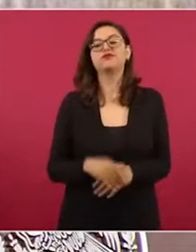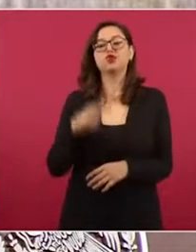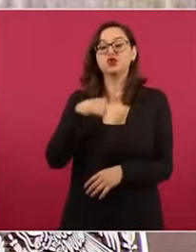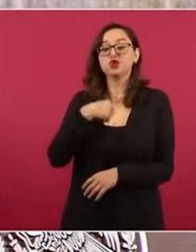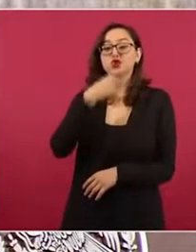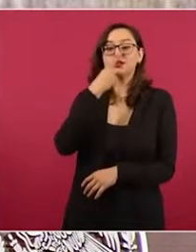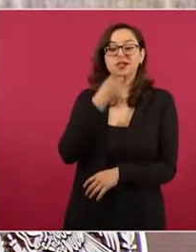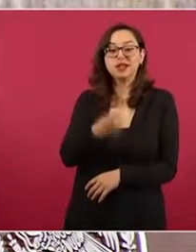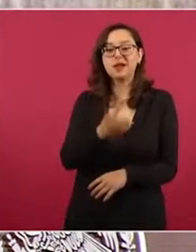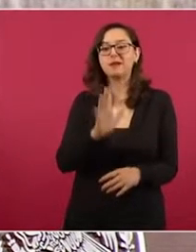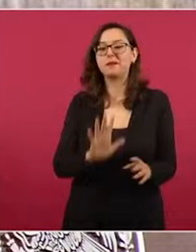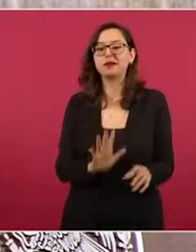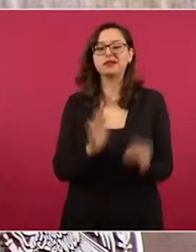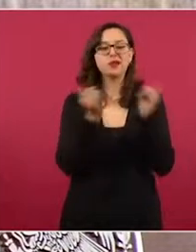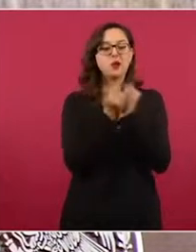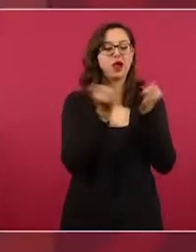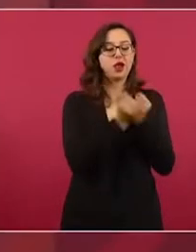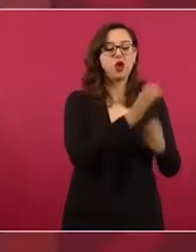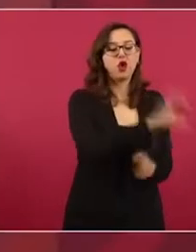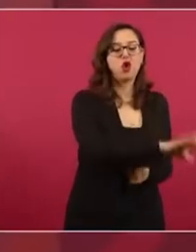la Coca-Cola y la Pepsi-Cola.